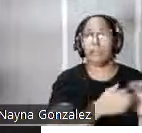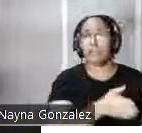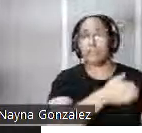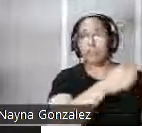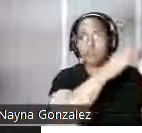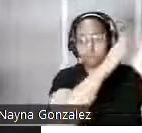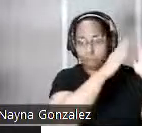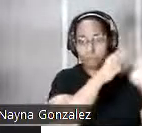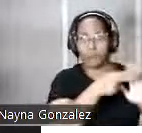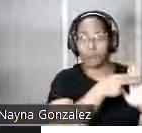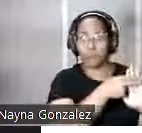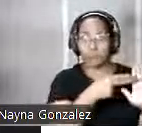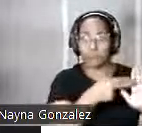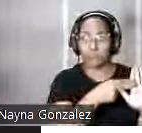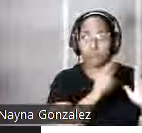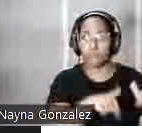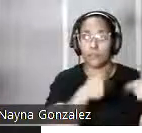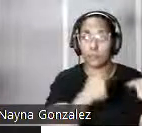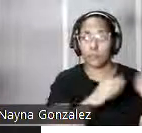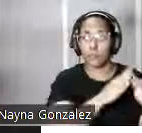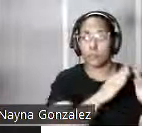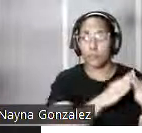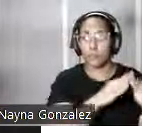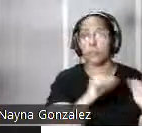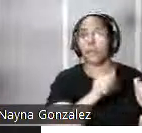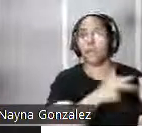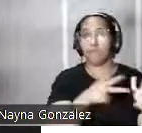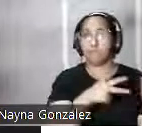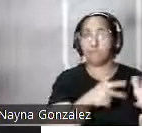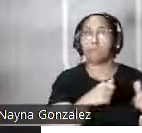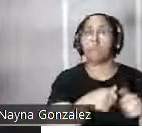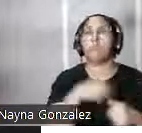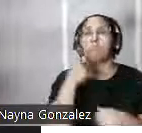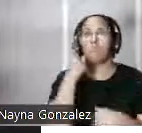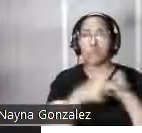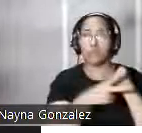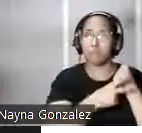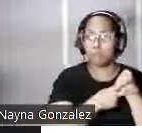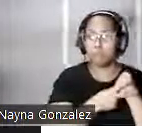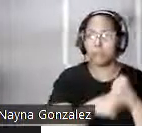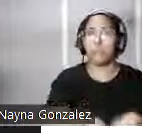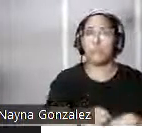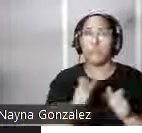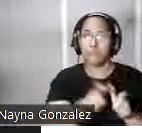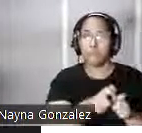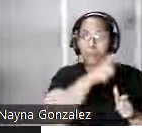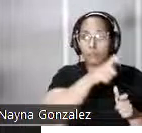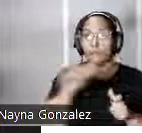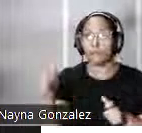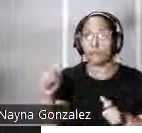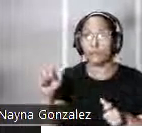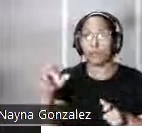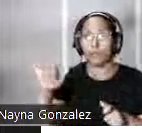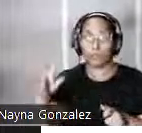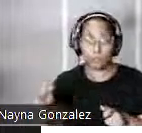que se dotó de la vivienda de un lombardero de un almacén de municiones y pertrechos de guerra una garita una plataforma